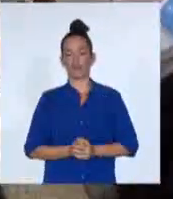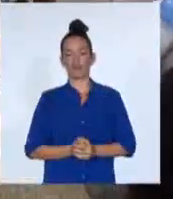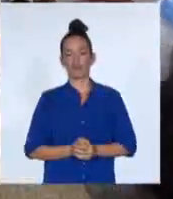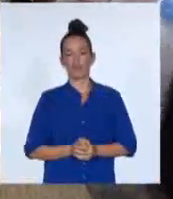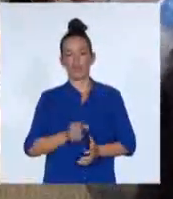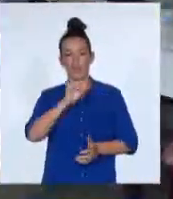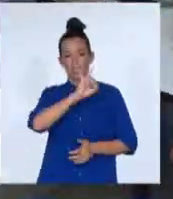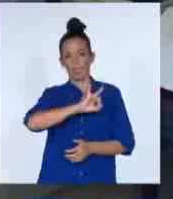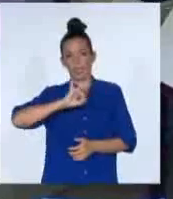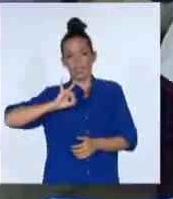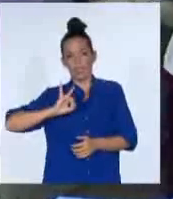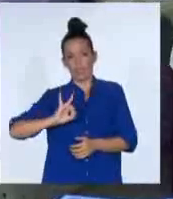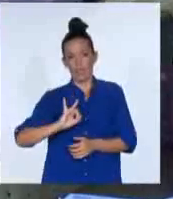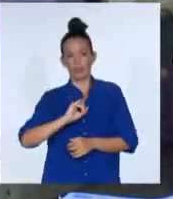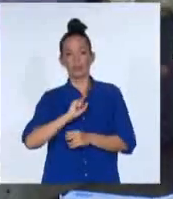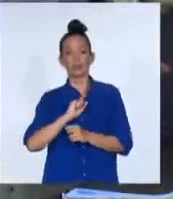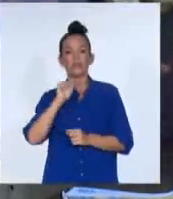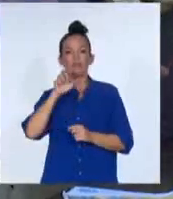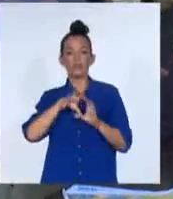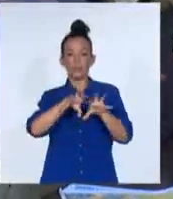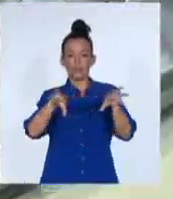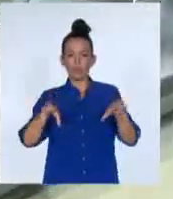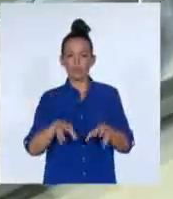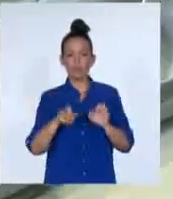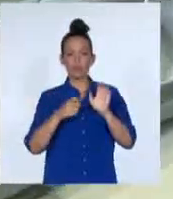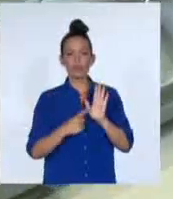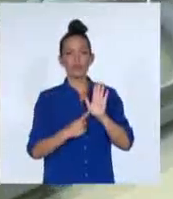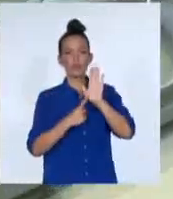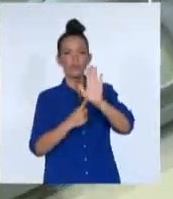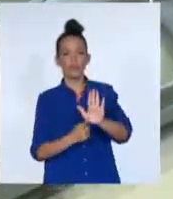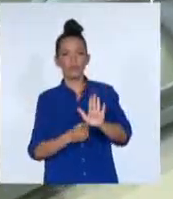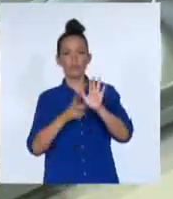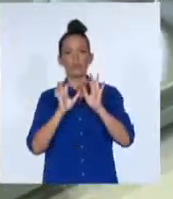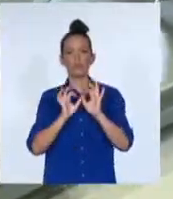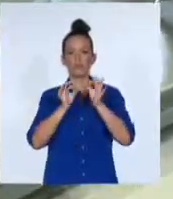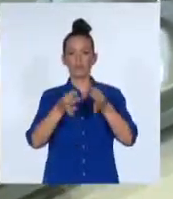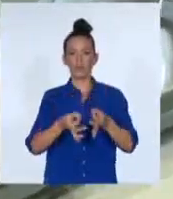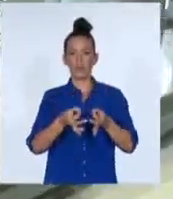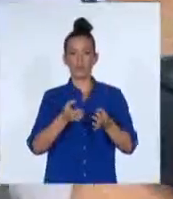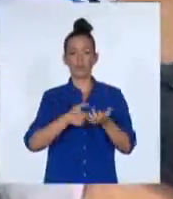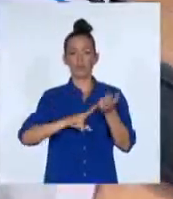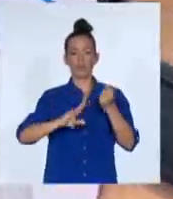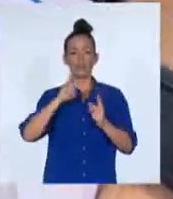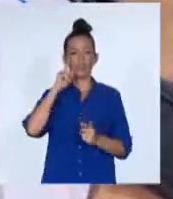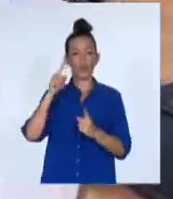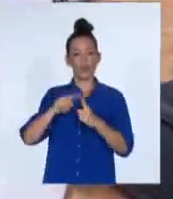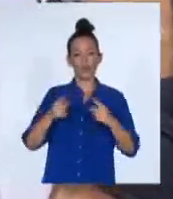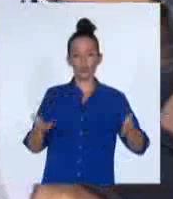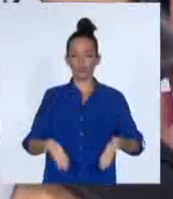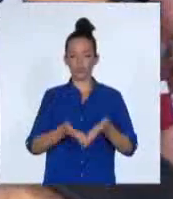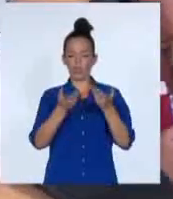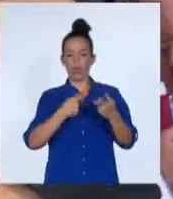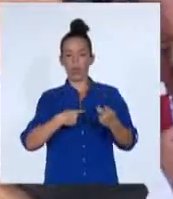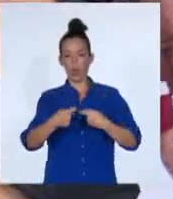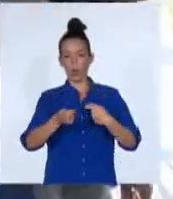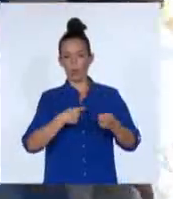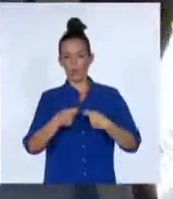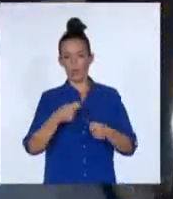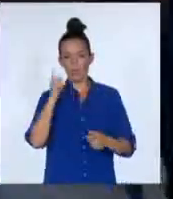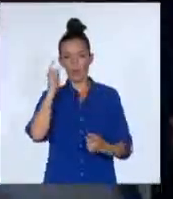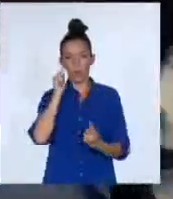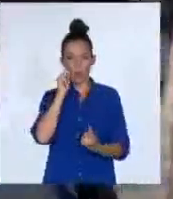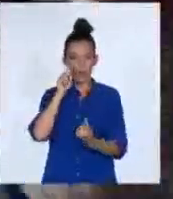estanes se muestran productos y servicios exportables de esta provincia, que aspira con la cita comercial a establecer